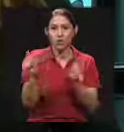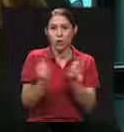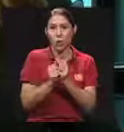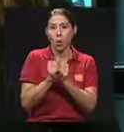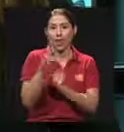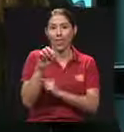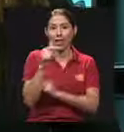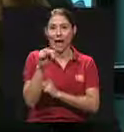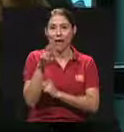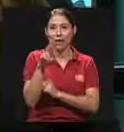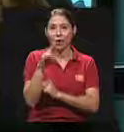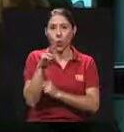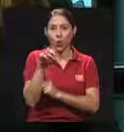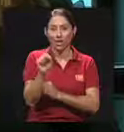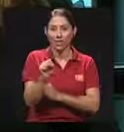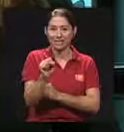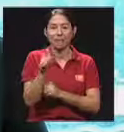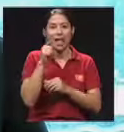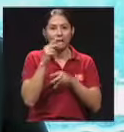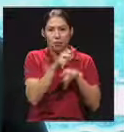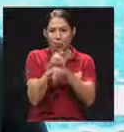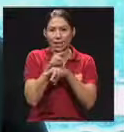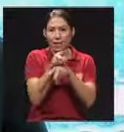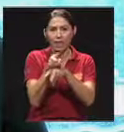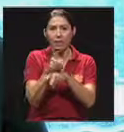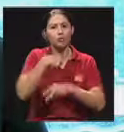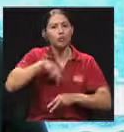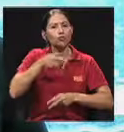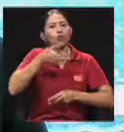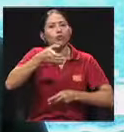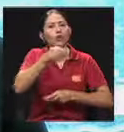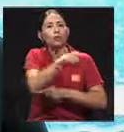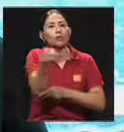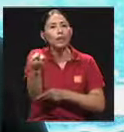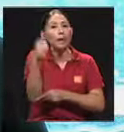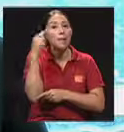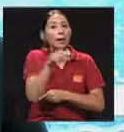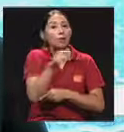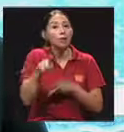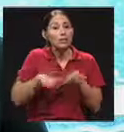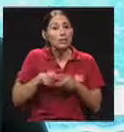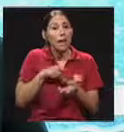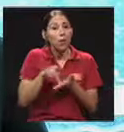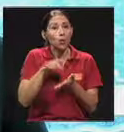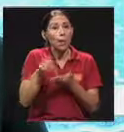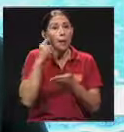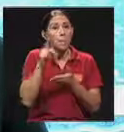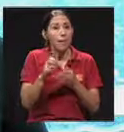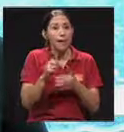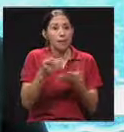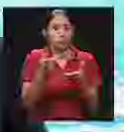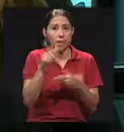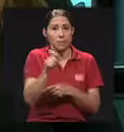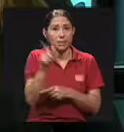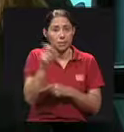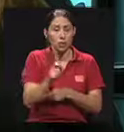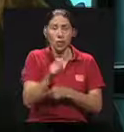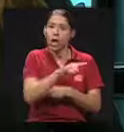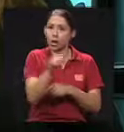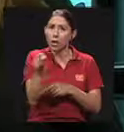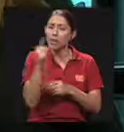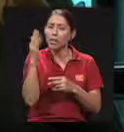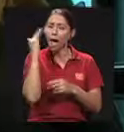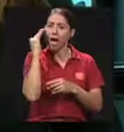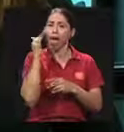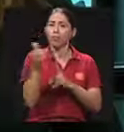y vamos a hablar de este tema y darle consejos a usted para que tome las mejores decisiones si está por iniciar a cotizar y si ya lo hace hace varios años también